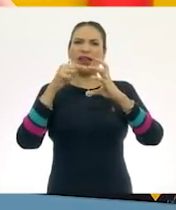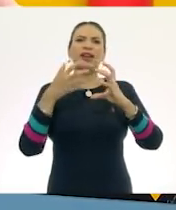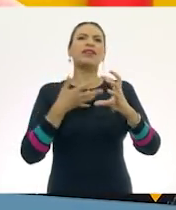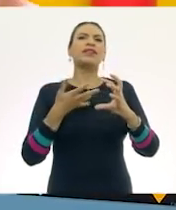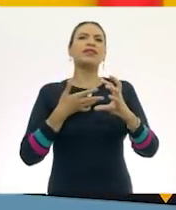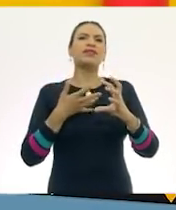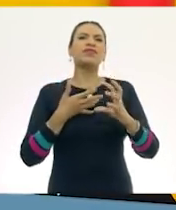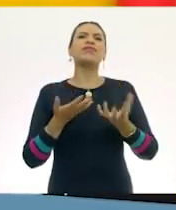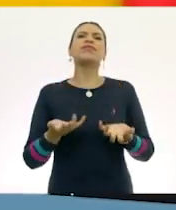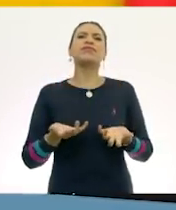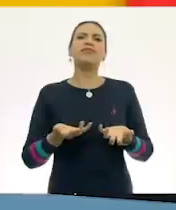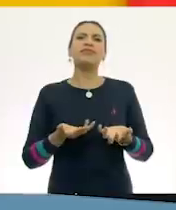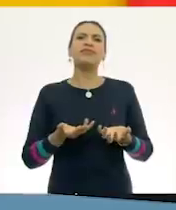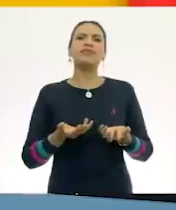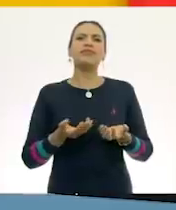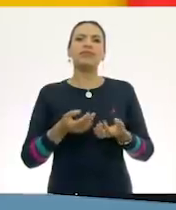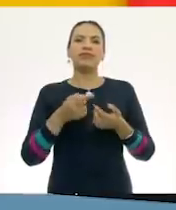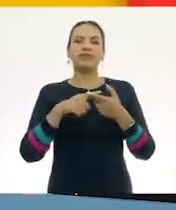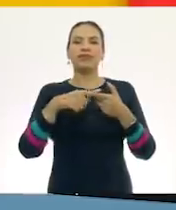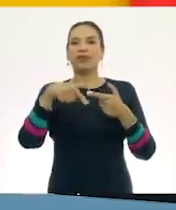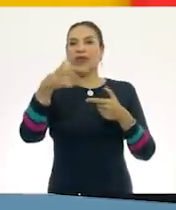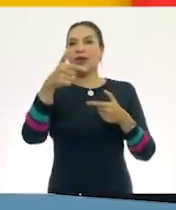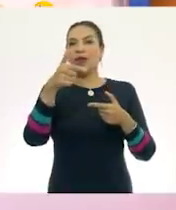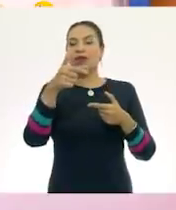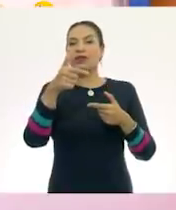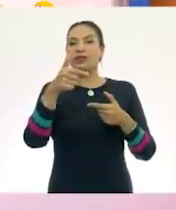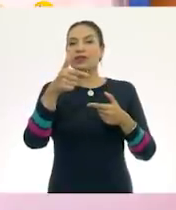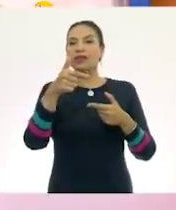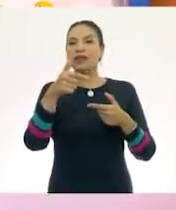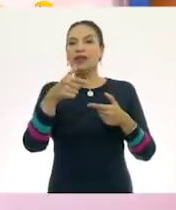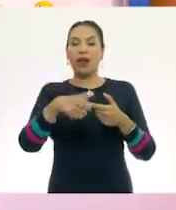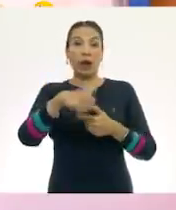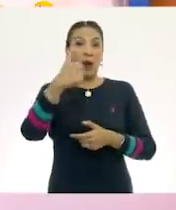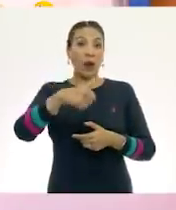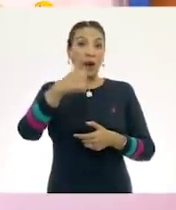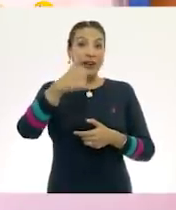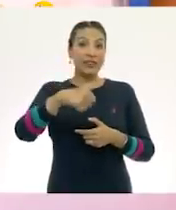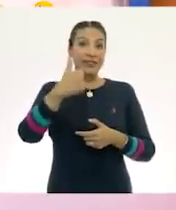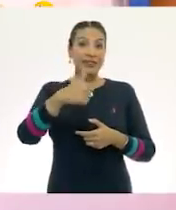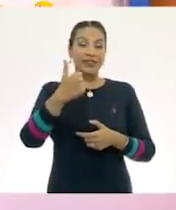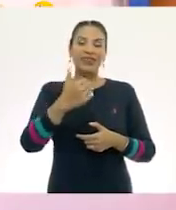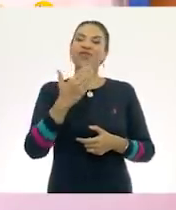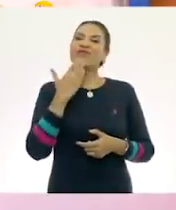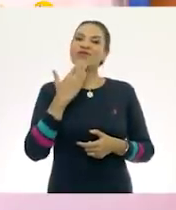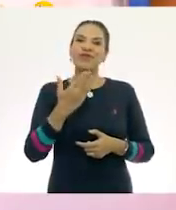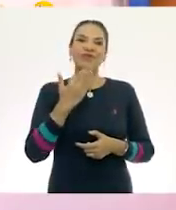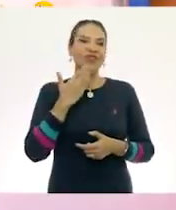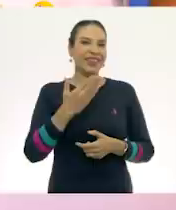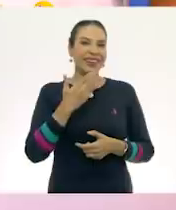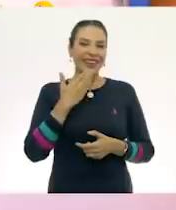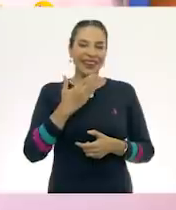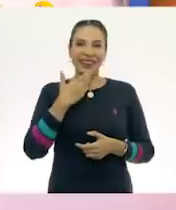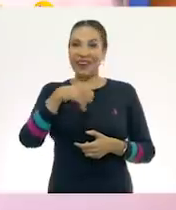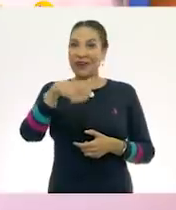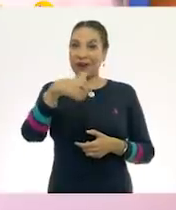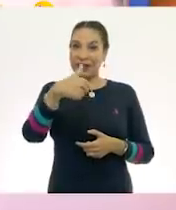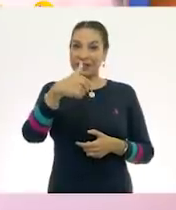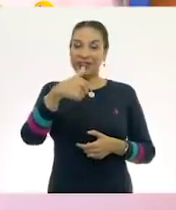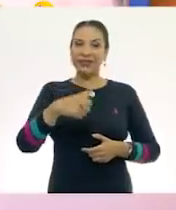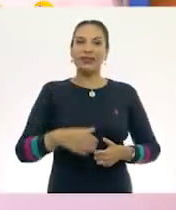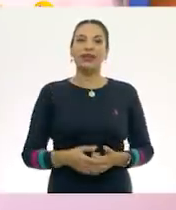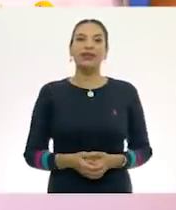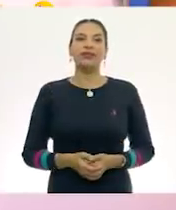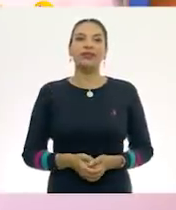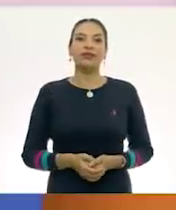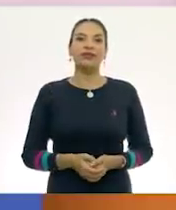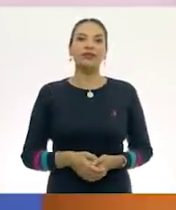llevamos entonces... ¿Qué número está abajo del doce? ¡Once! Muy bien. Ok. Once. A ver,